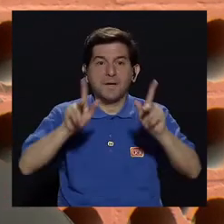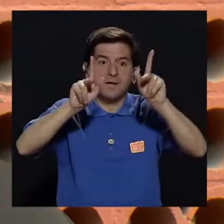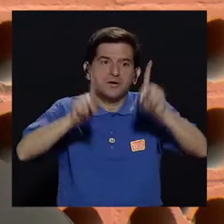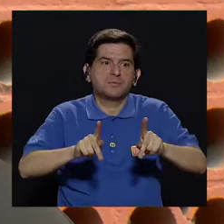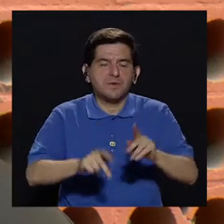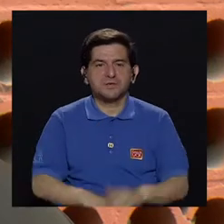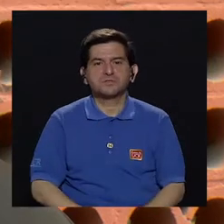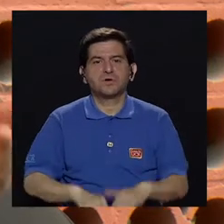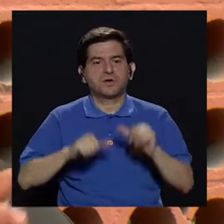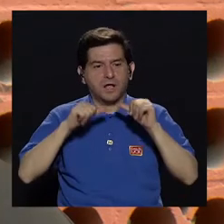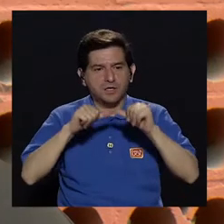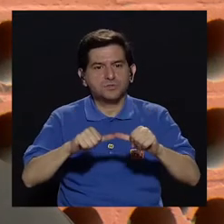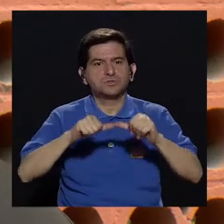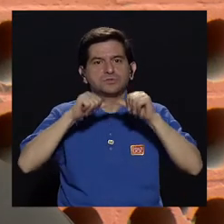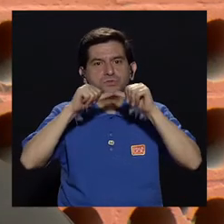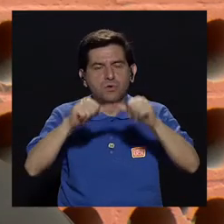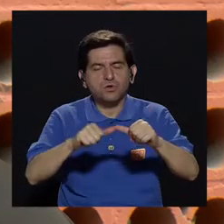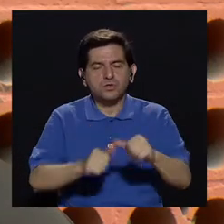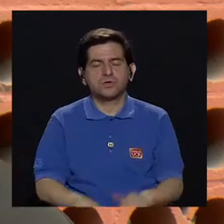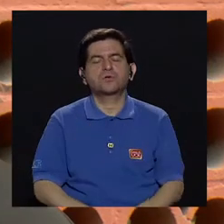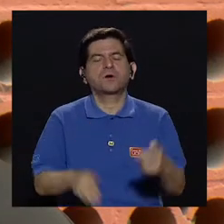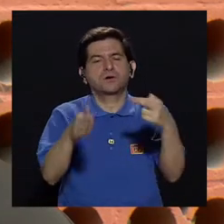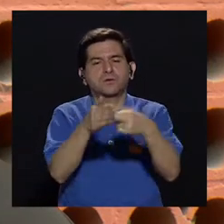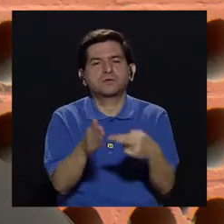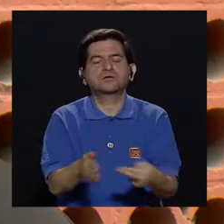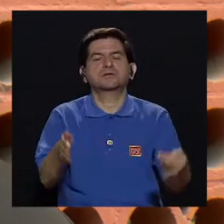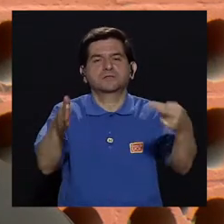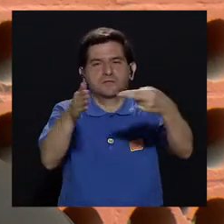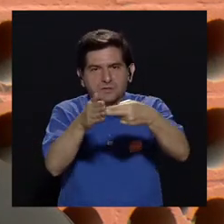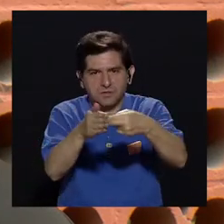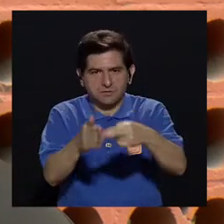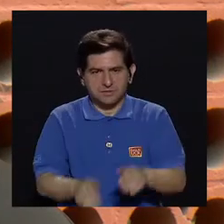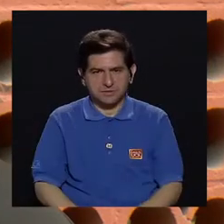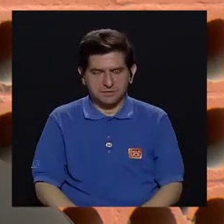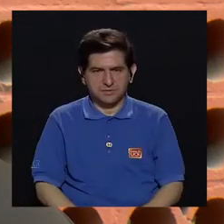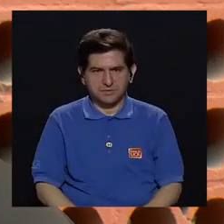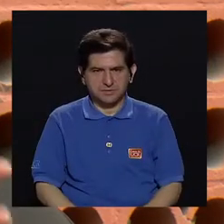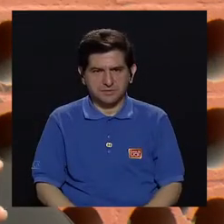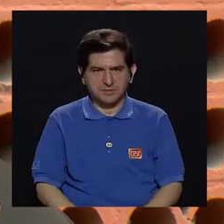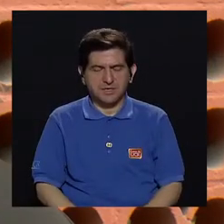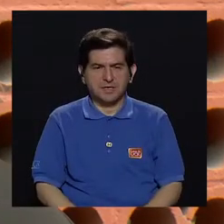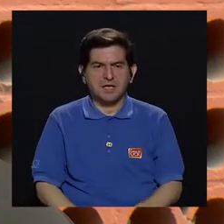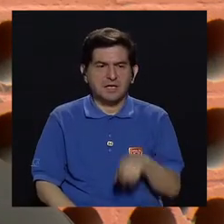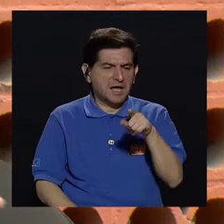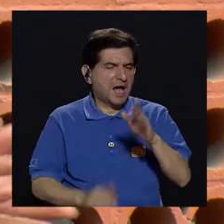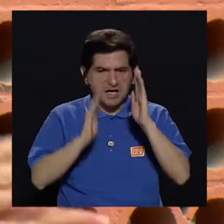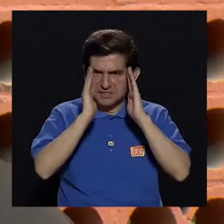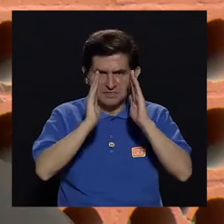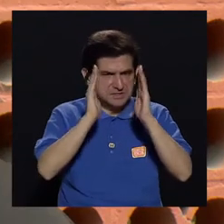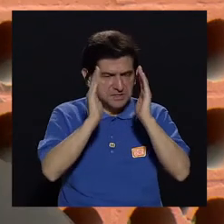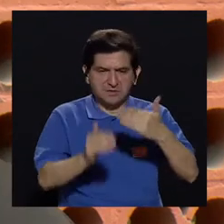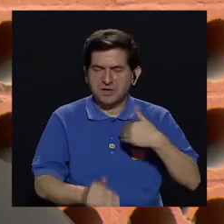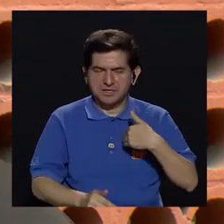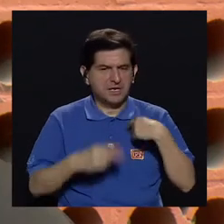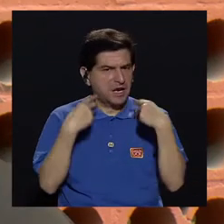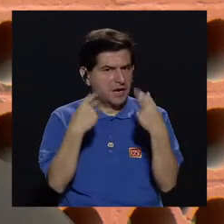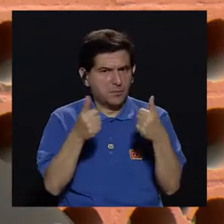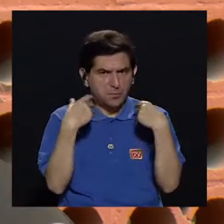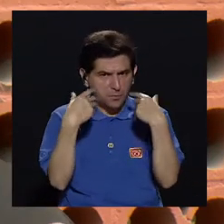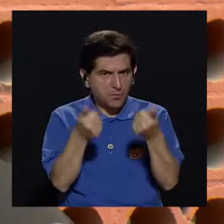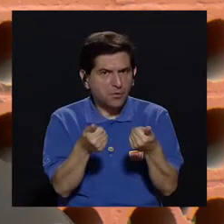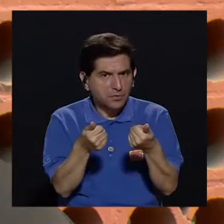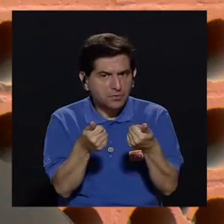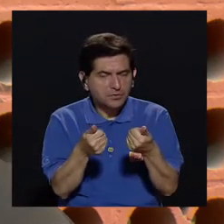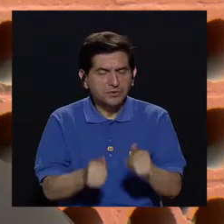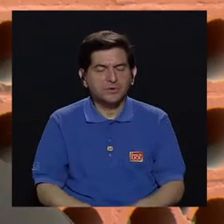Pero hay personas que van a seguir sufriéndolo con cierta frecuencia y mientras más se deje, menos atención rápida e